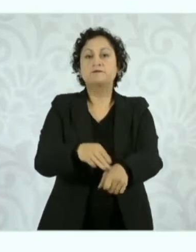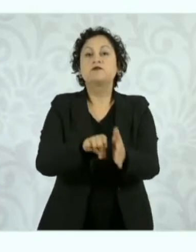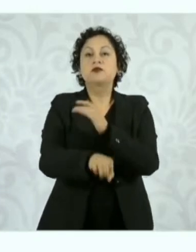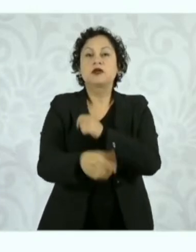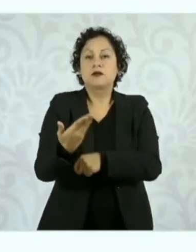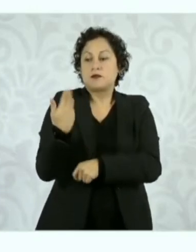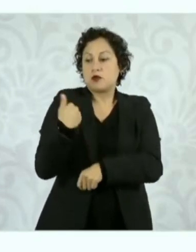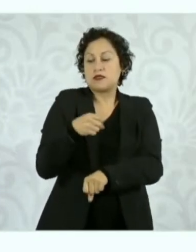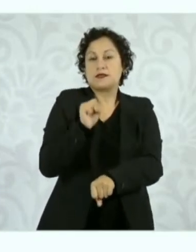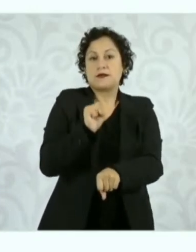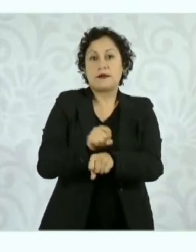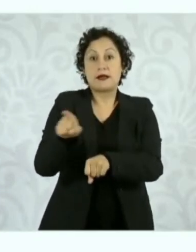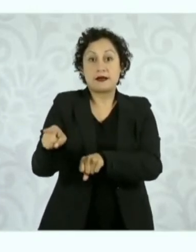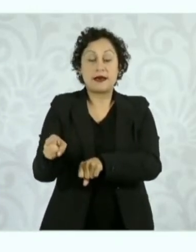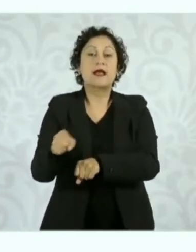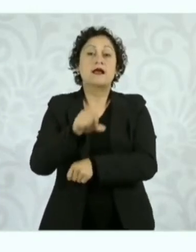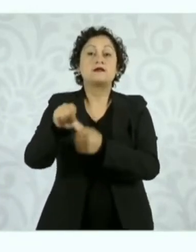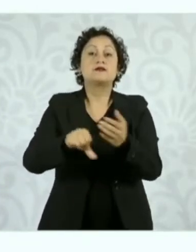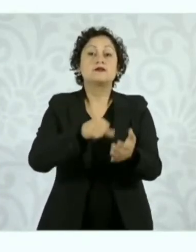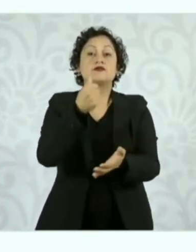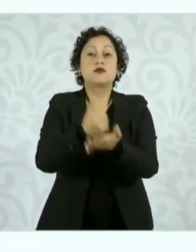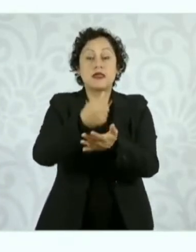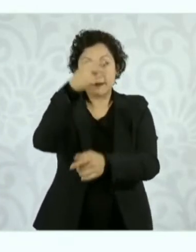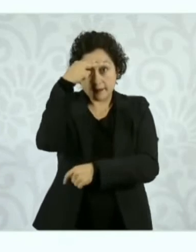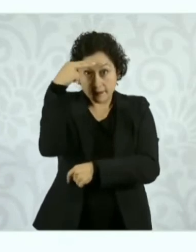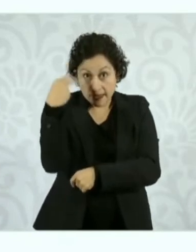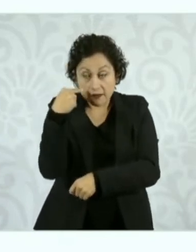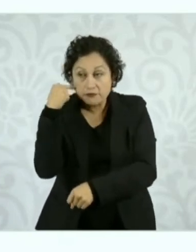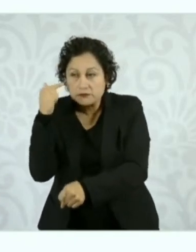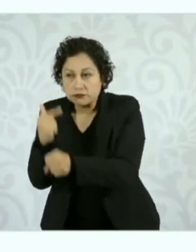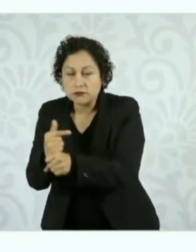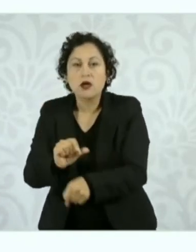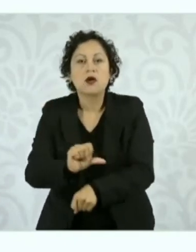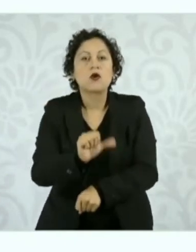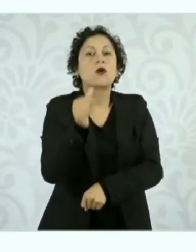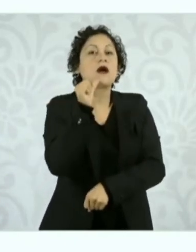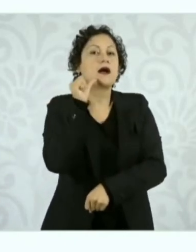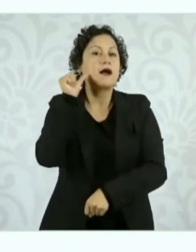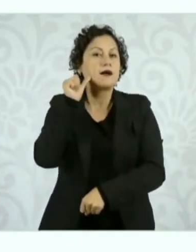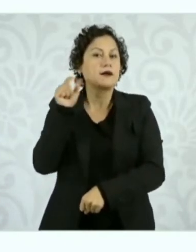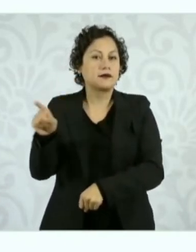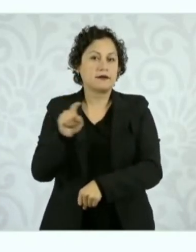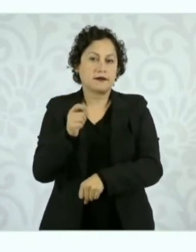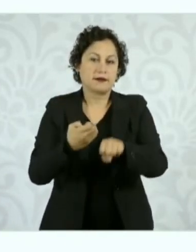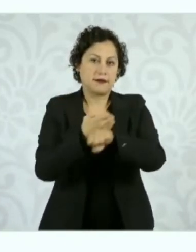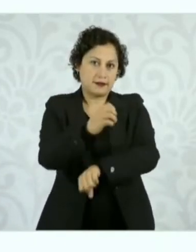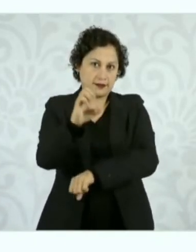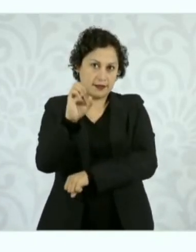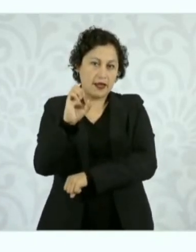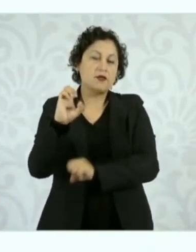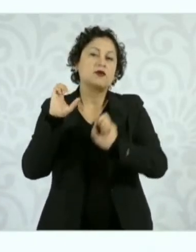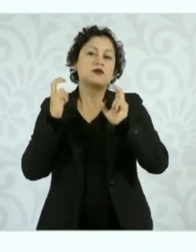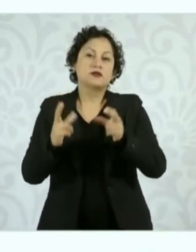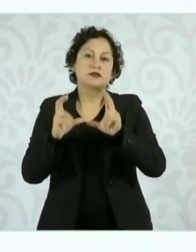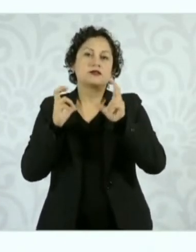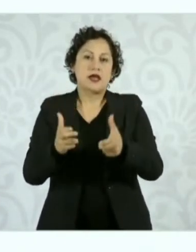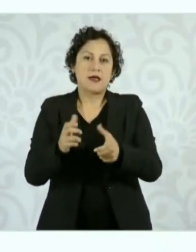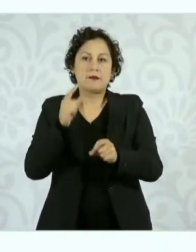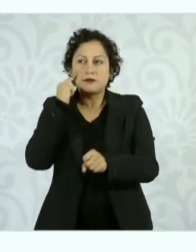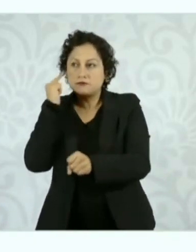verificador en la Ciudad de México y el día de ayer otro en el estado de Chiapas. Ya hay carpetas en ambos casos.